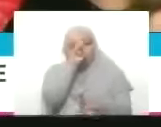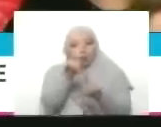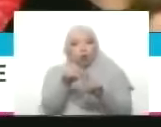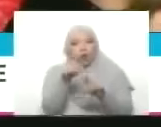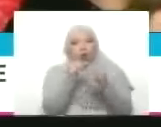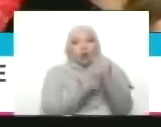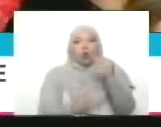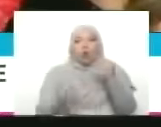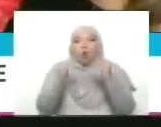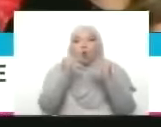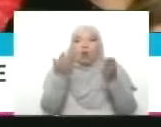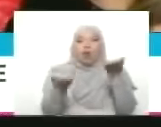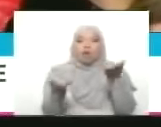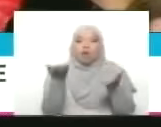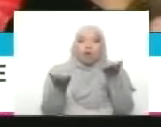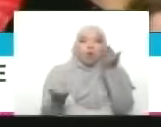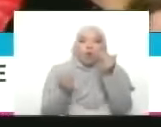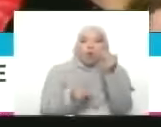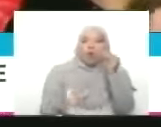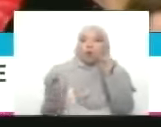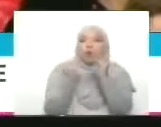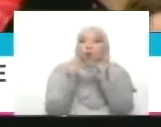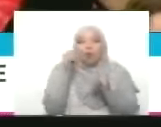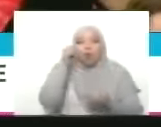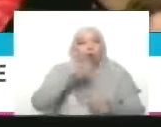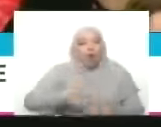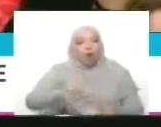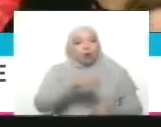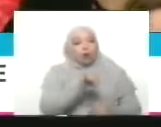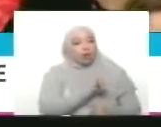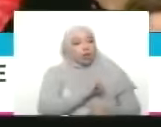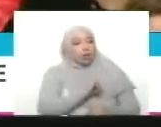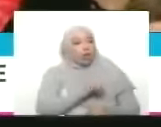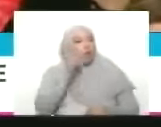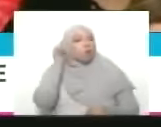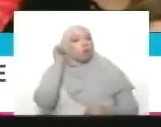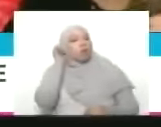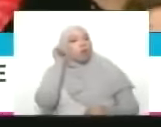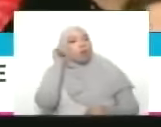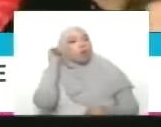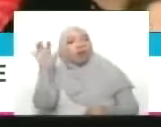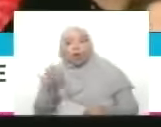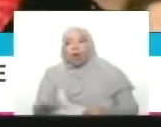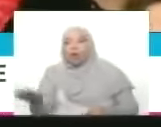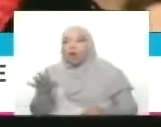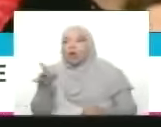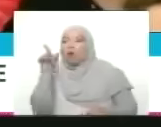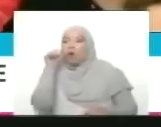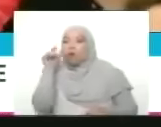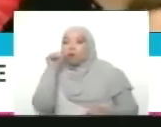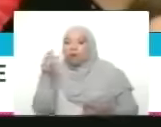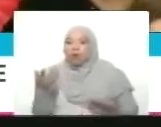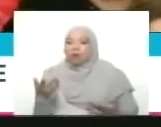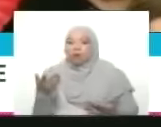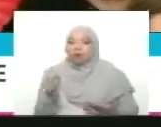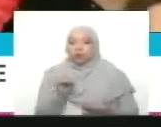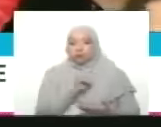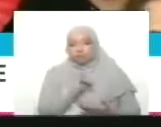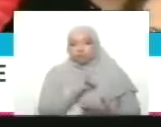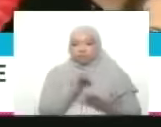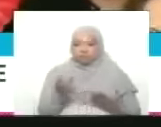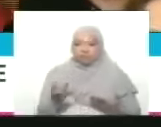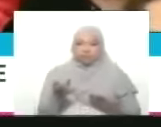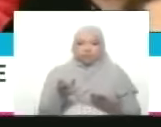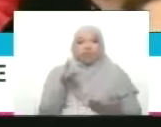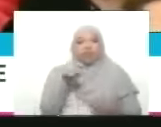un equilibrio por lo menos entre el espacio público identificado con la mujer y el espacio público identificado con los hombres también señor